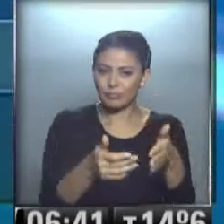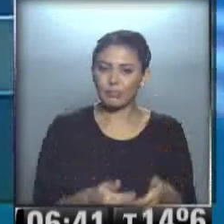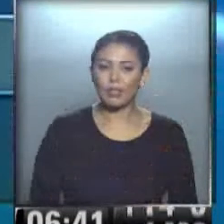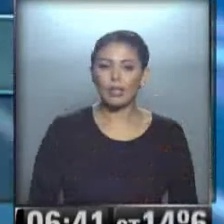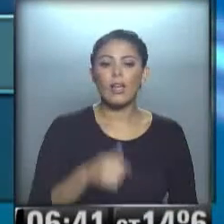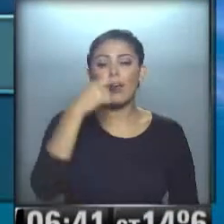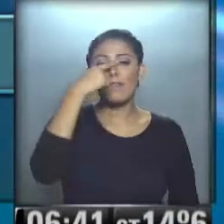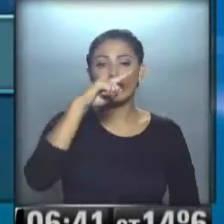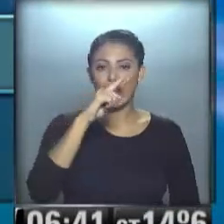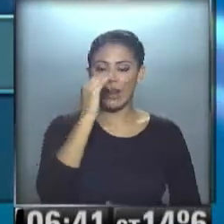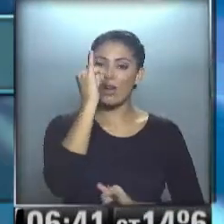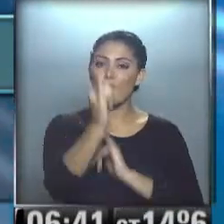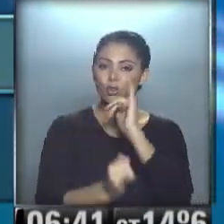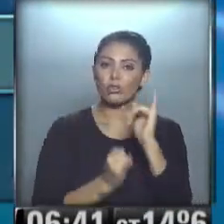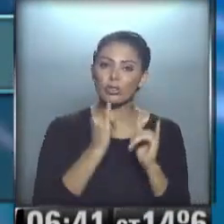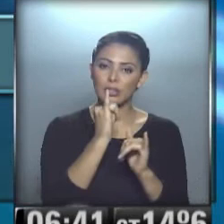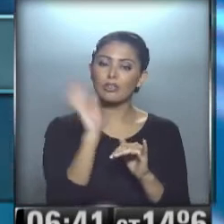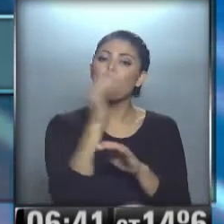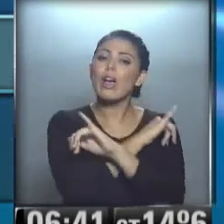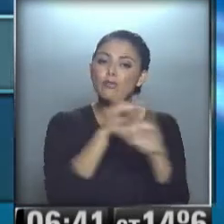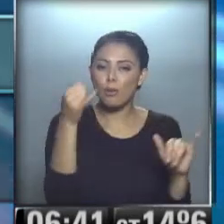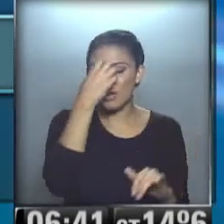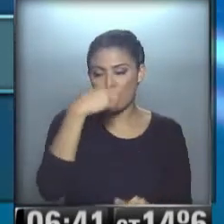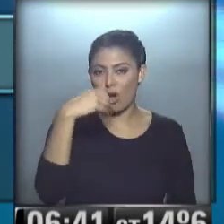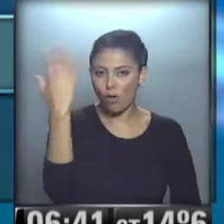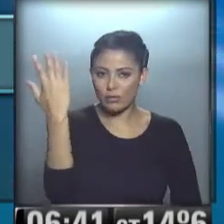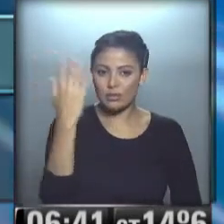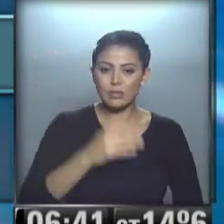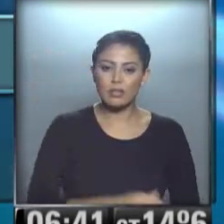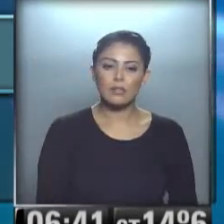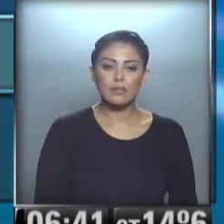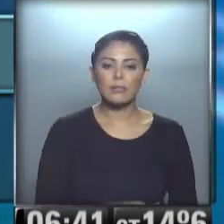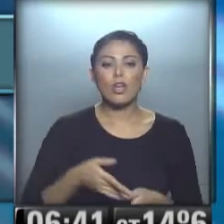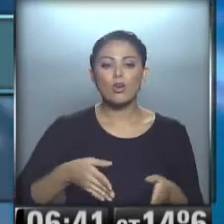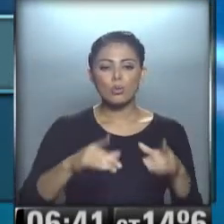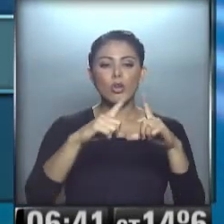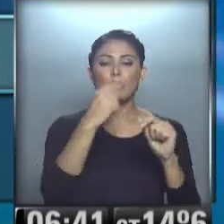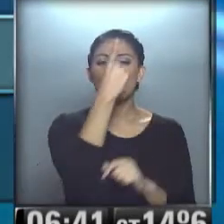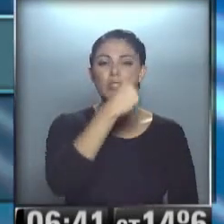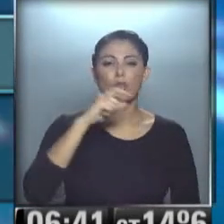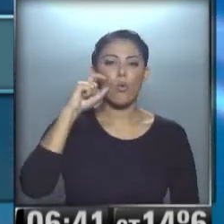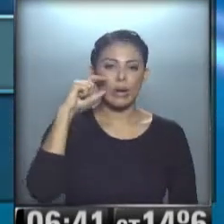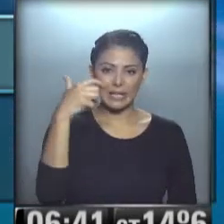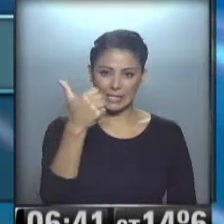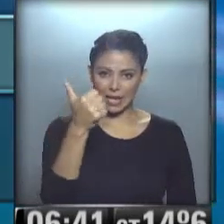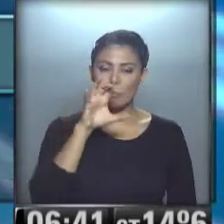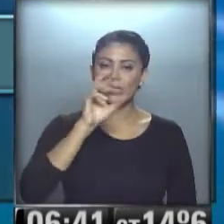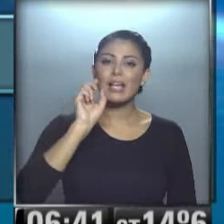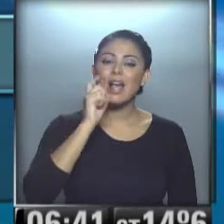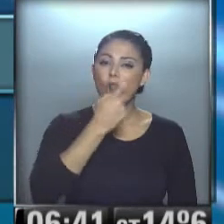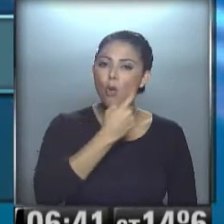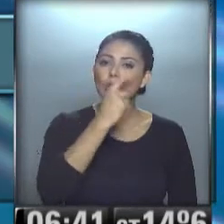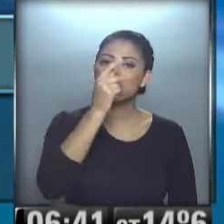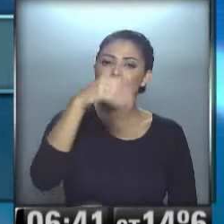a concluir la recorrida de hoy... ...información que a diario... ...nos suministra y vialidad nacional... ...en la ruta 146... ...en San Luis...